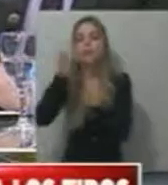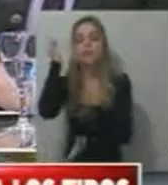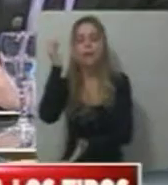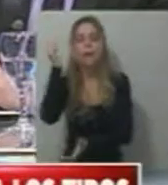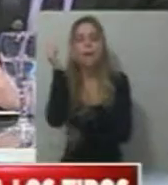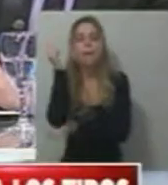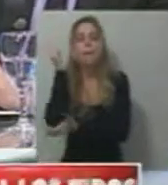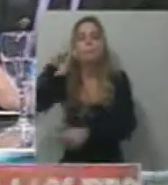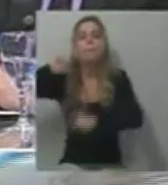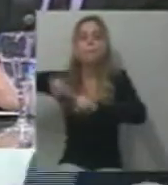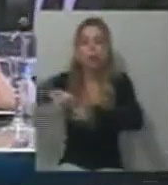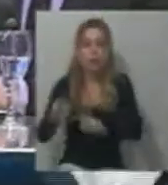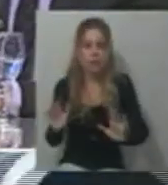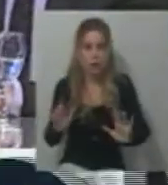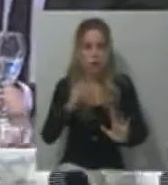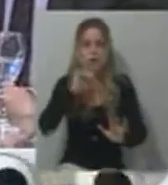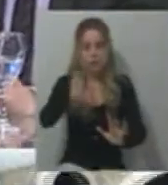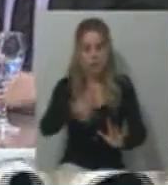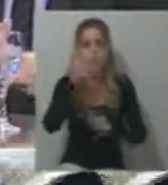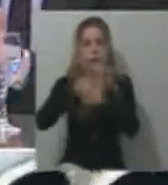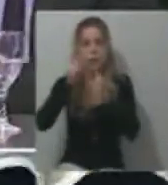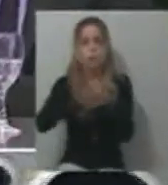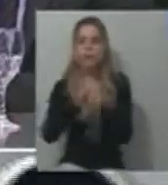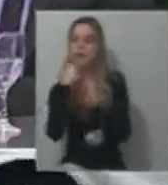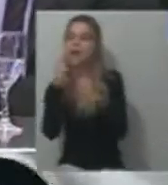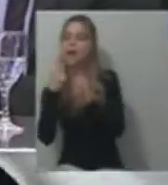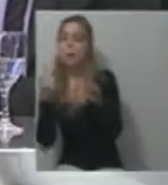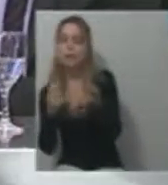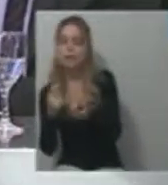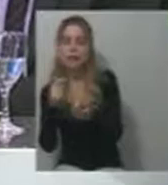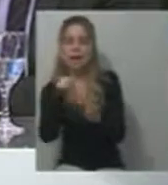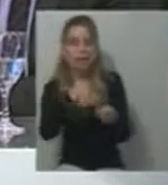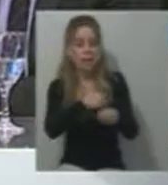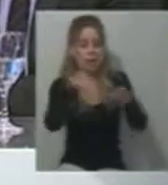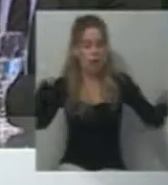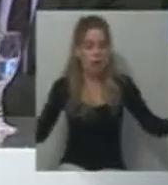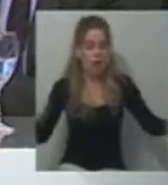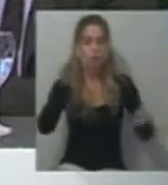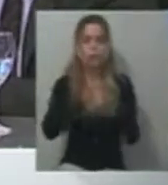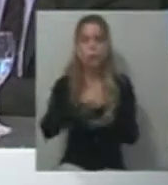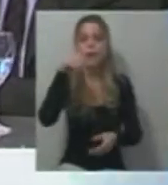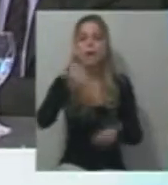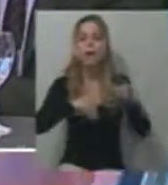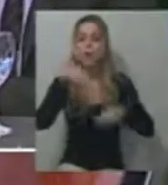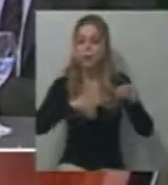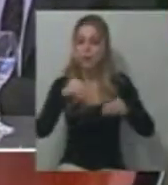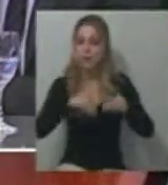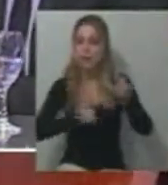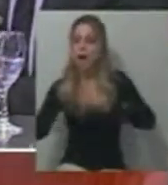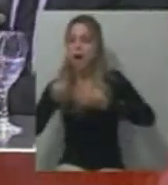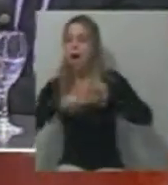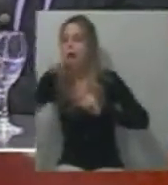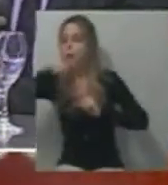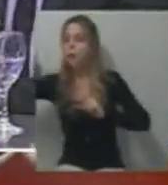Ahora en un ratito vamos a hablar obviamente de las encuestas, las últimas que han salido en todos los diarios que ponen felices algunos, increíblemente, bueno, lo de